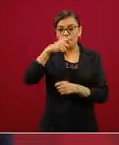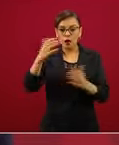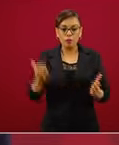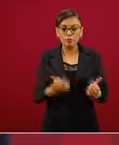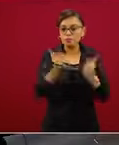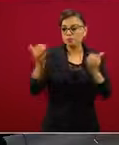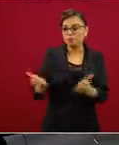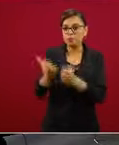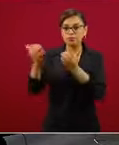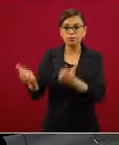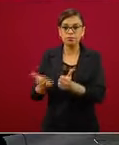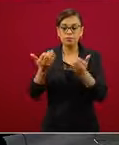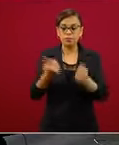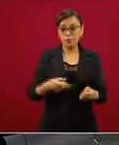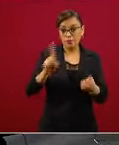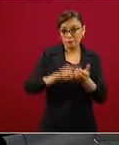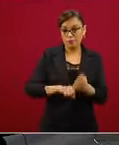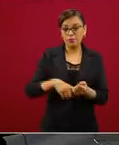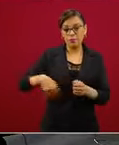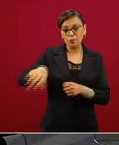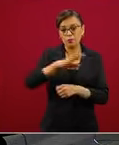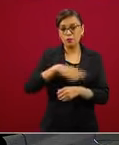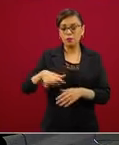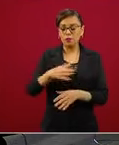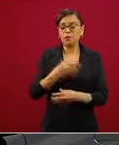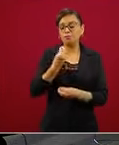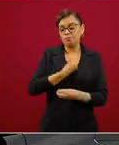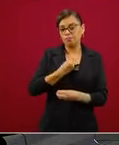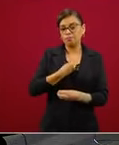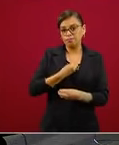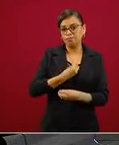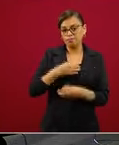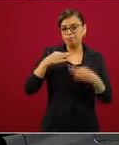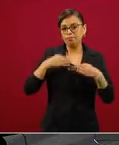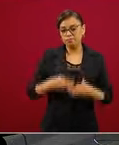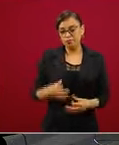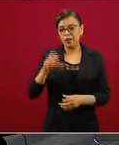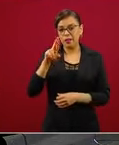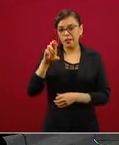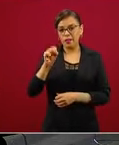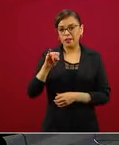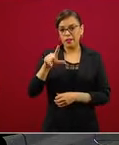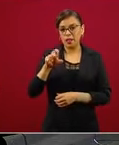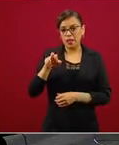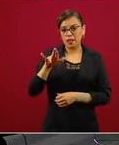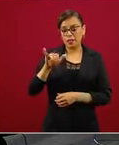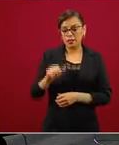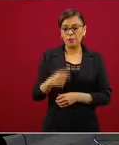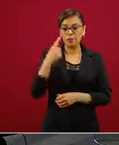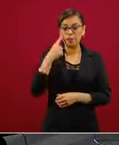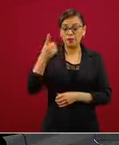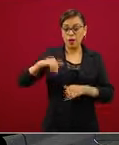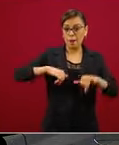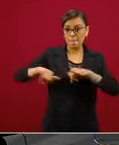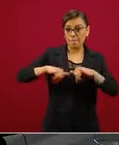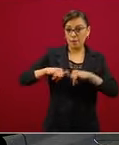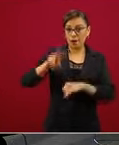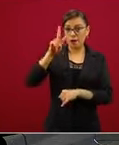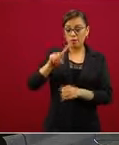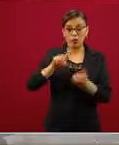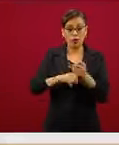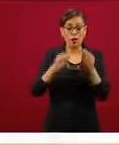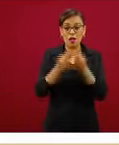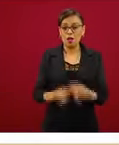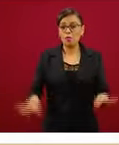la resiliencia. Y en este sentido, en la siguiente diapositiva podemos ver un mapa que es extraordinariamente importante para estas consideraciones